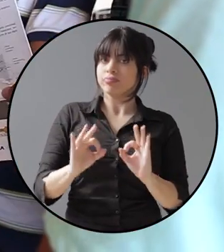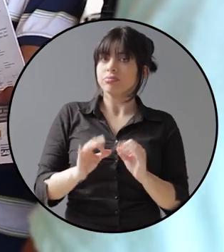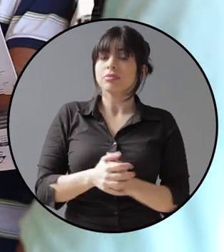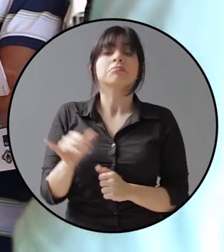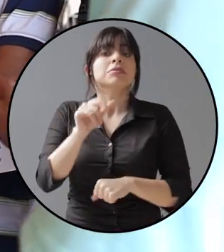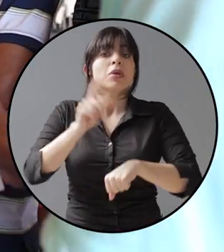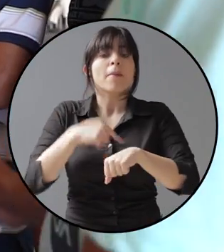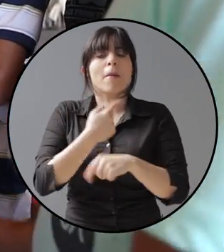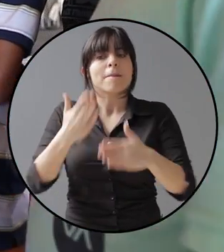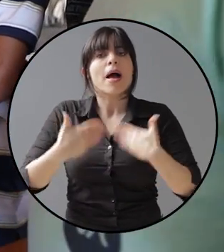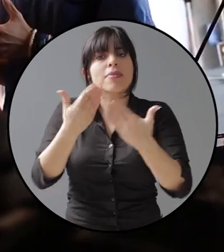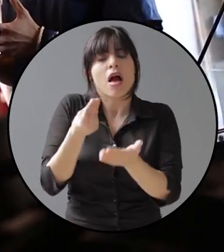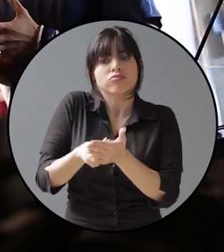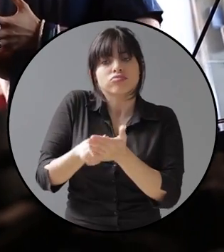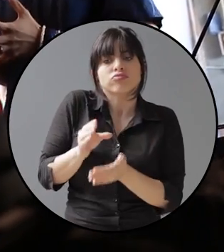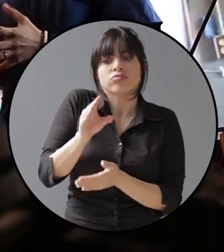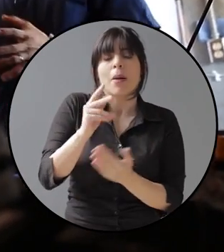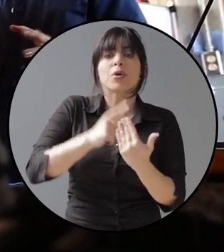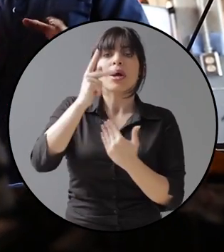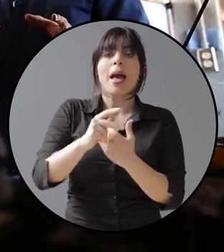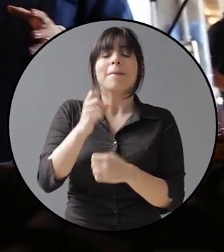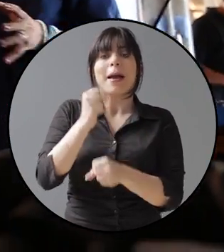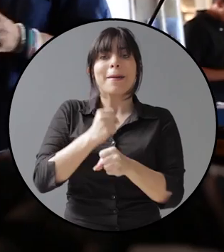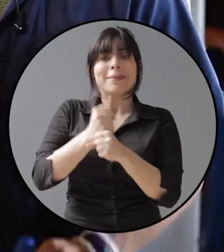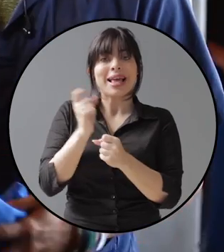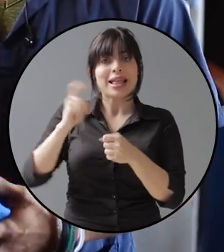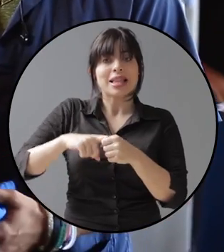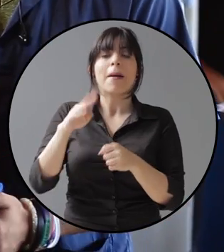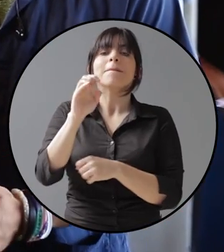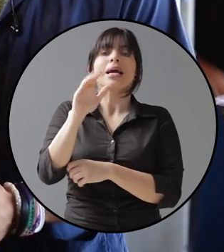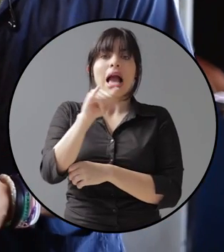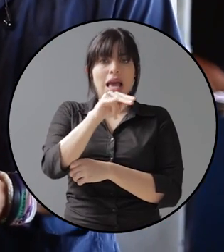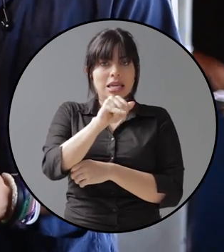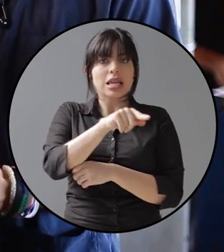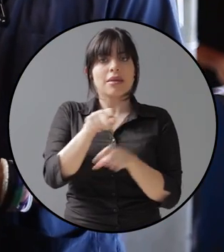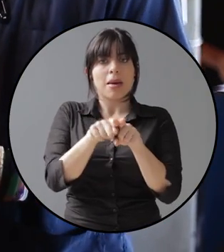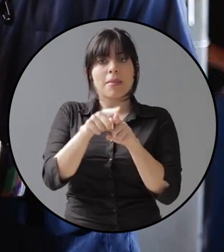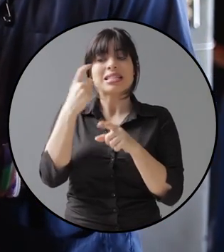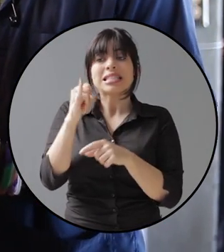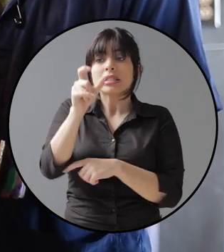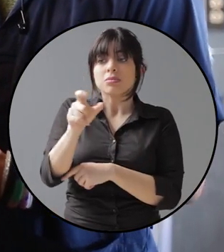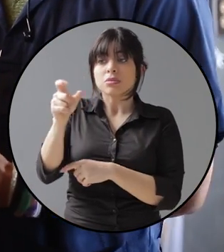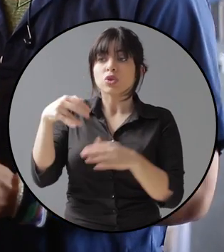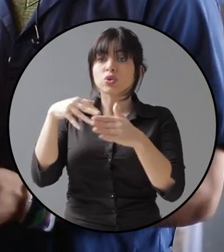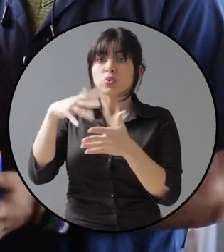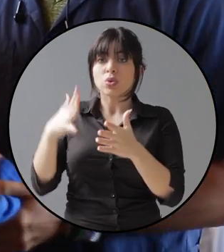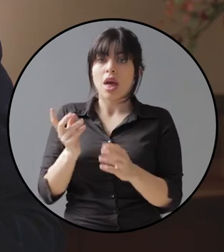entrenado. A su vez, otorgaremos subsidios del programa Empleate o becas del INA a los estudiantes que se incorporen